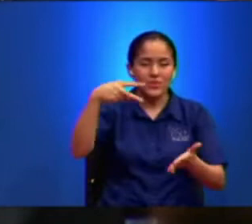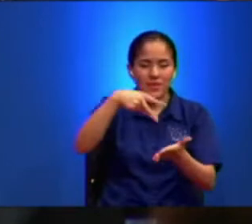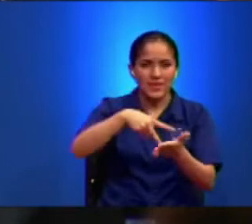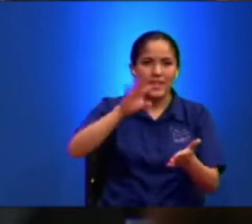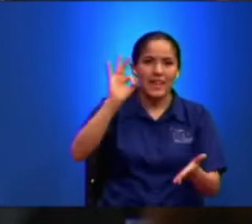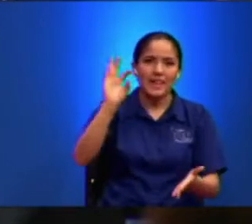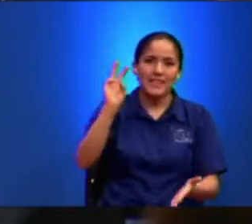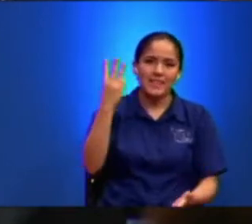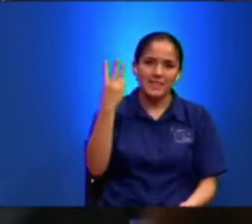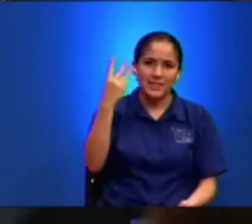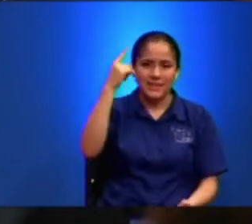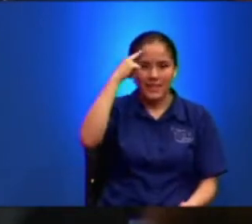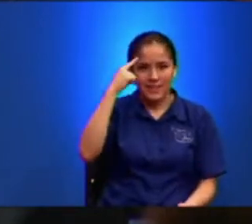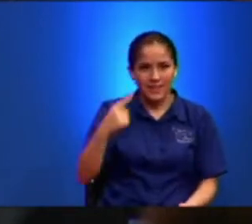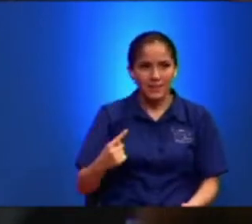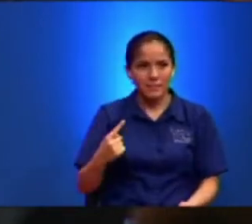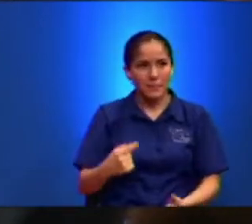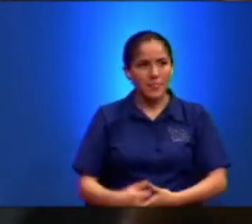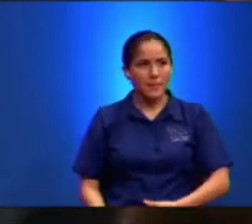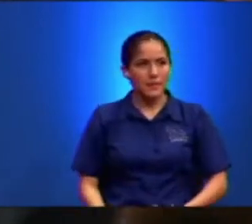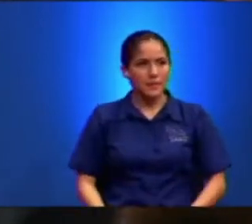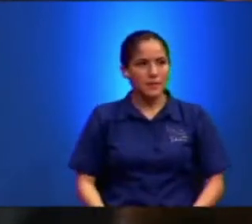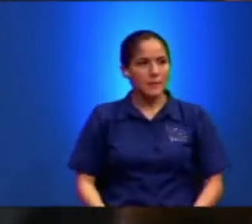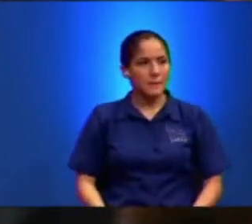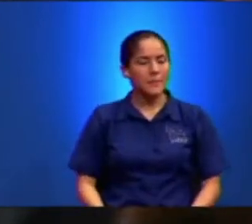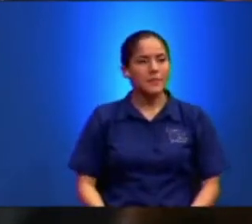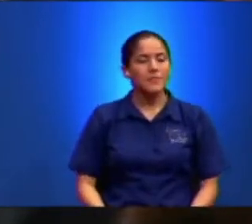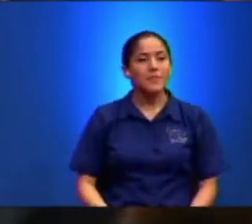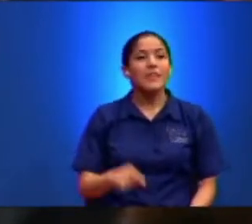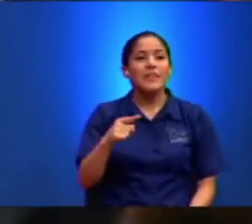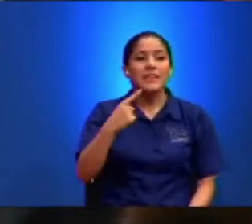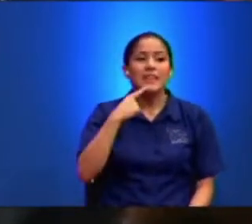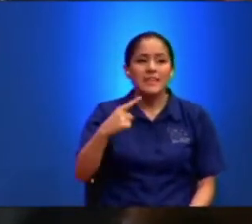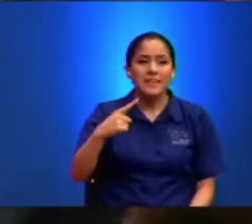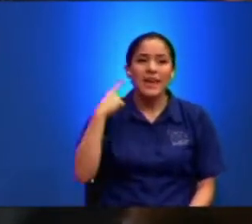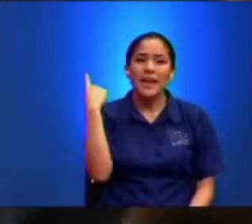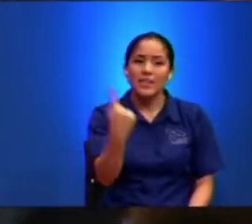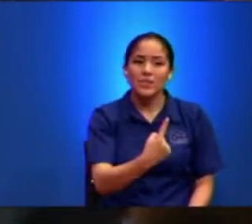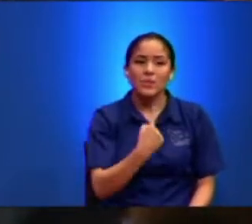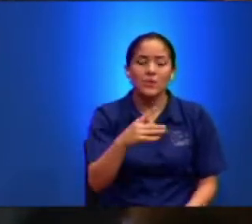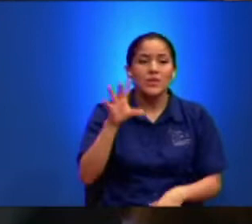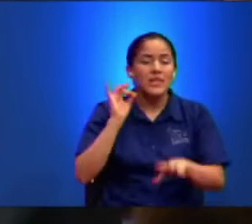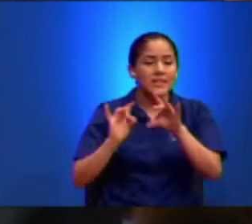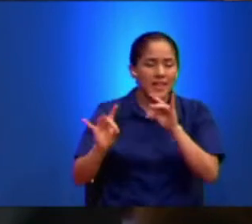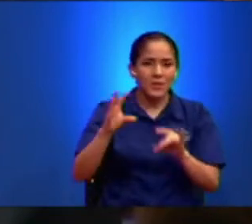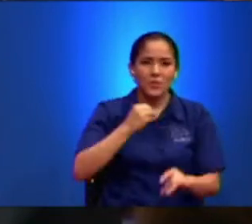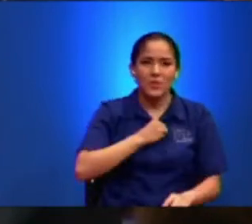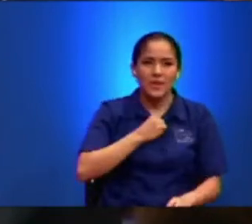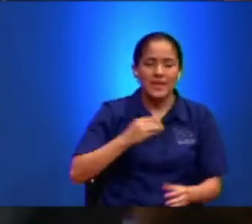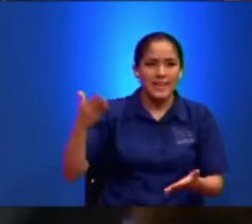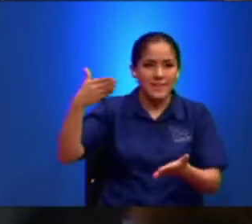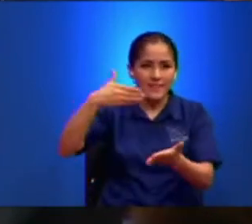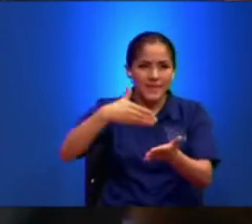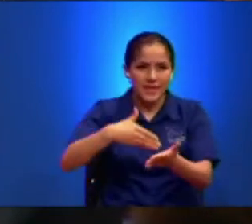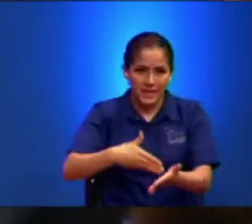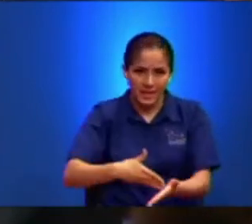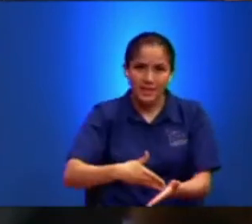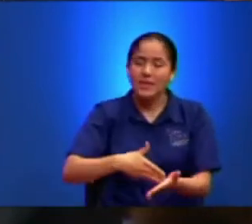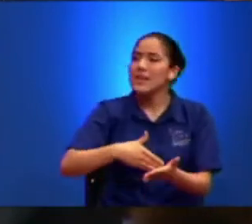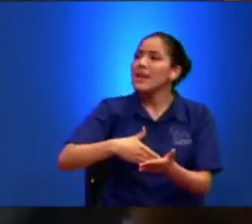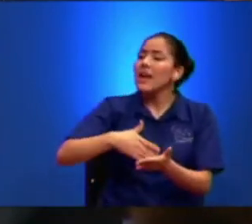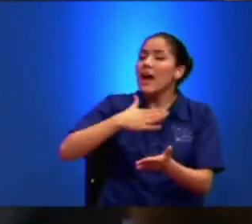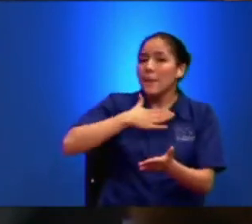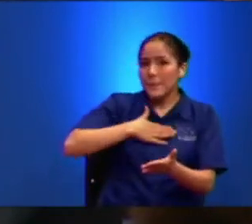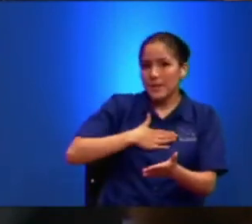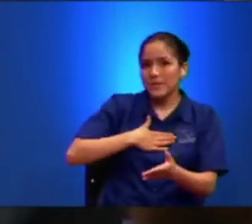Lindo Se Y Decía Todos Si Alguno Quiere Venir En Pos De Mí Niéguese A Sí Mismo